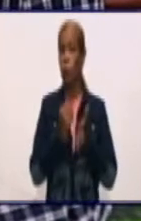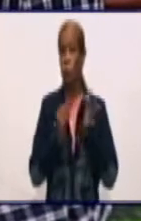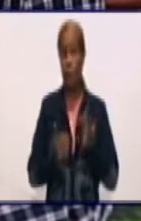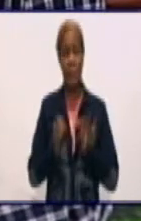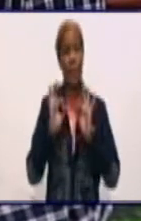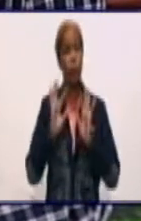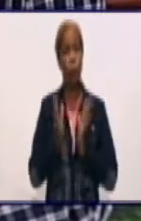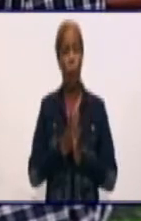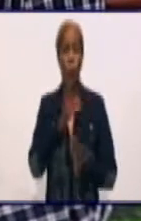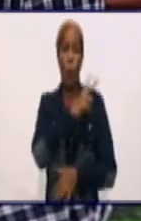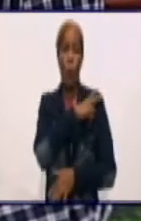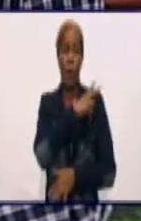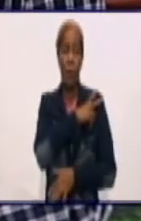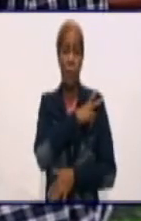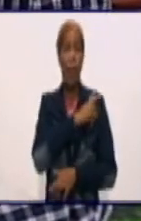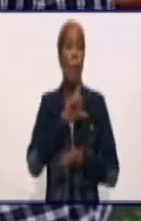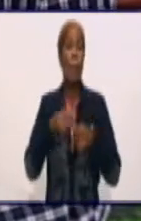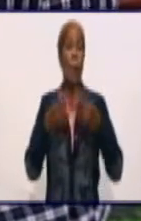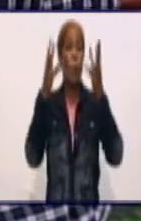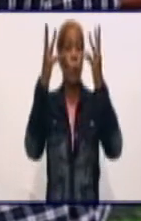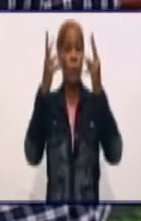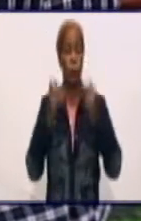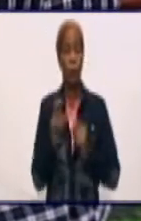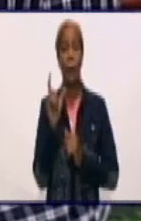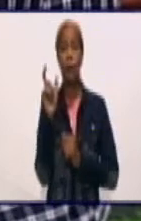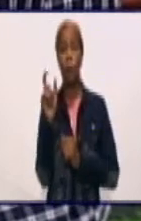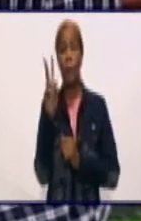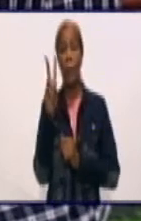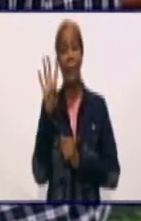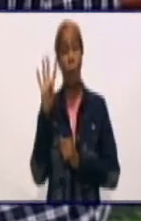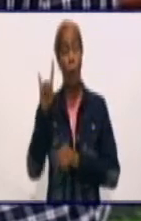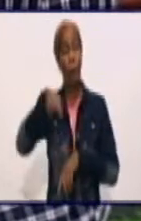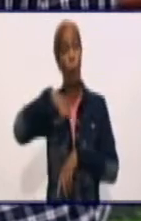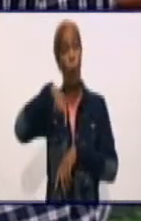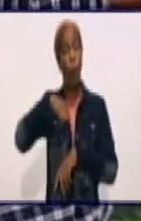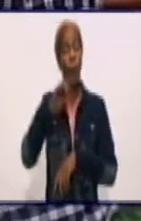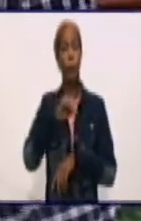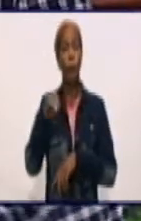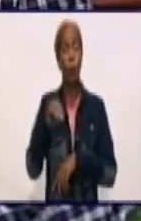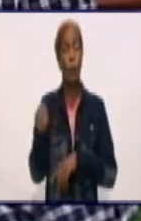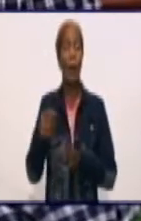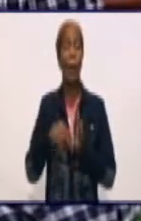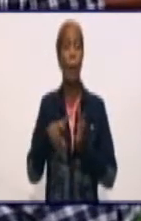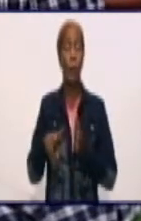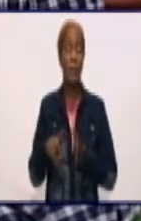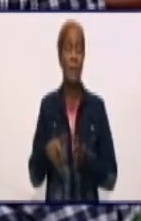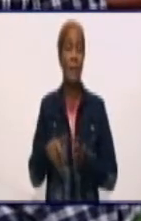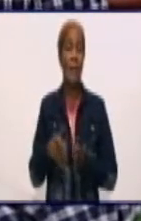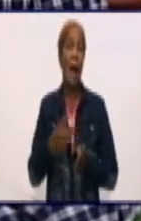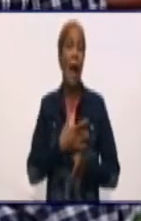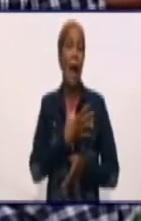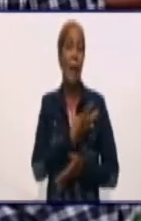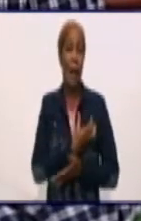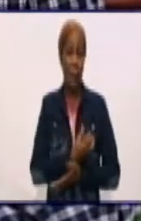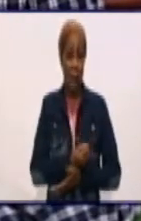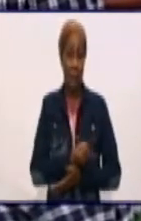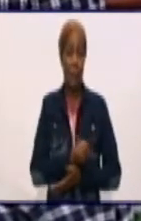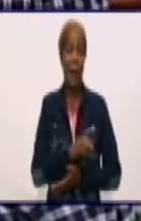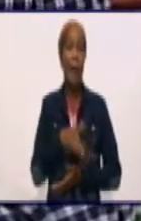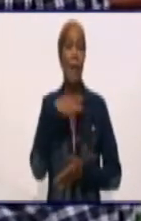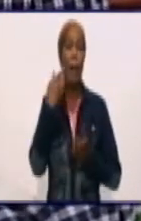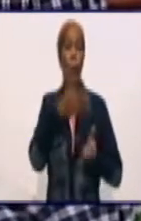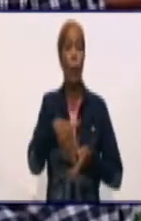ofrecidos en las últimas 24 horas, donde la provincia lamenta el fallecimiento de cuatro personas,